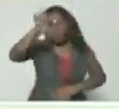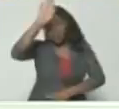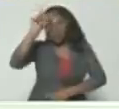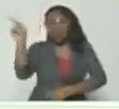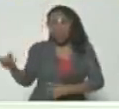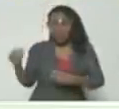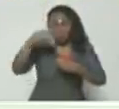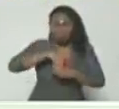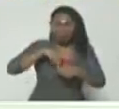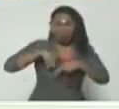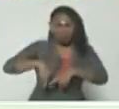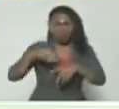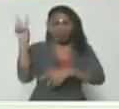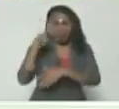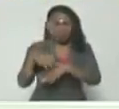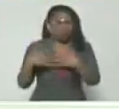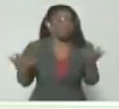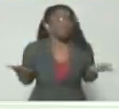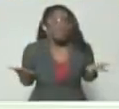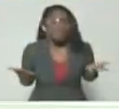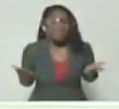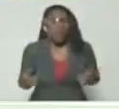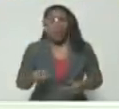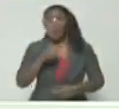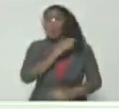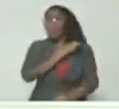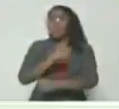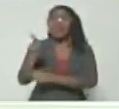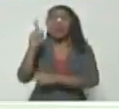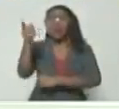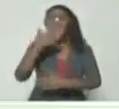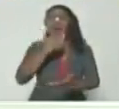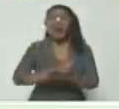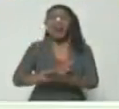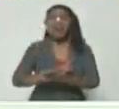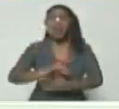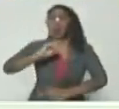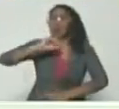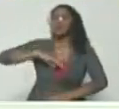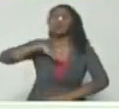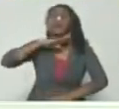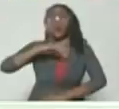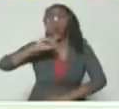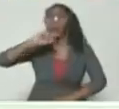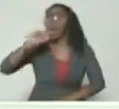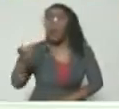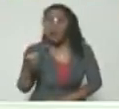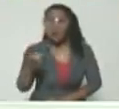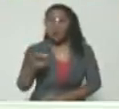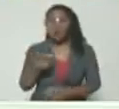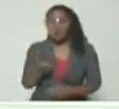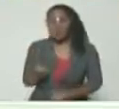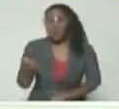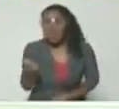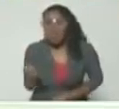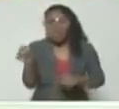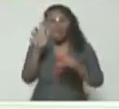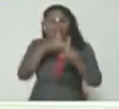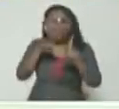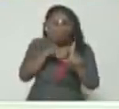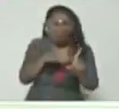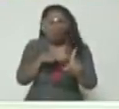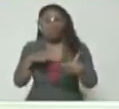en Venezuela? Y mando una carta llena de veneno, de odio, de intrigas, de cinismo,